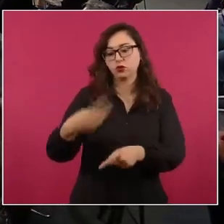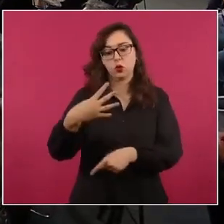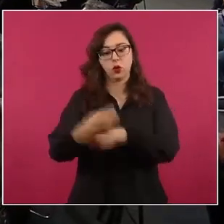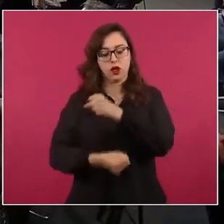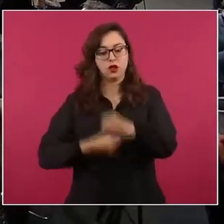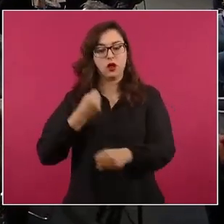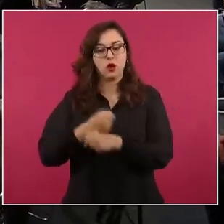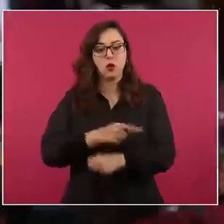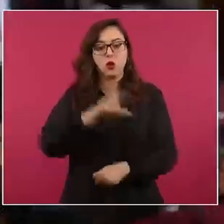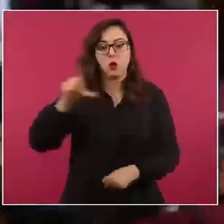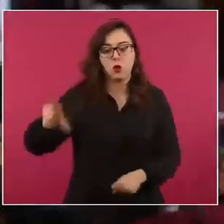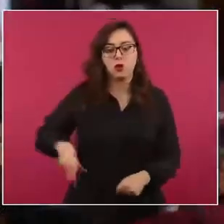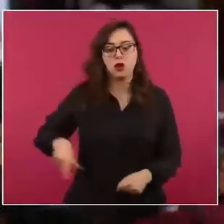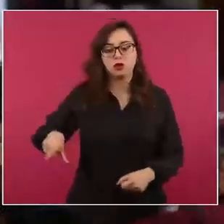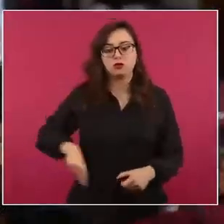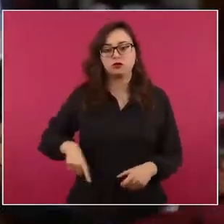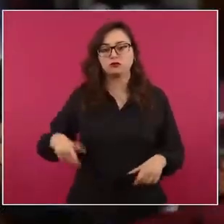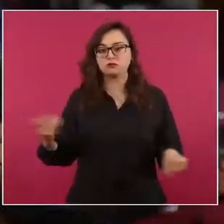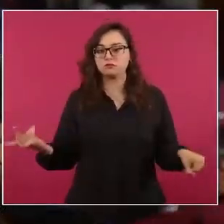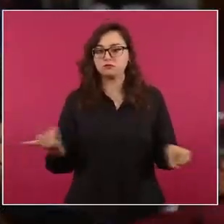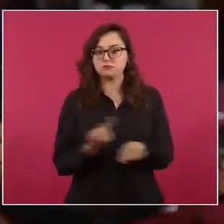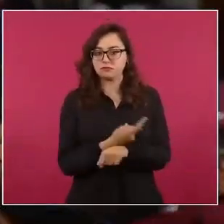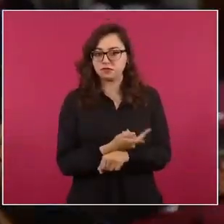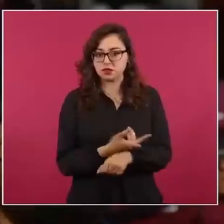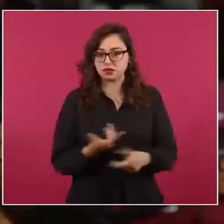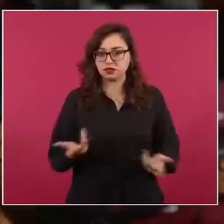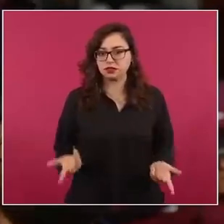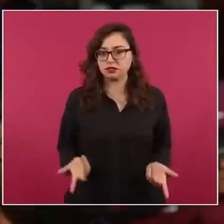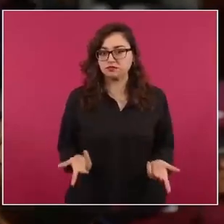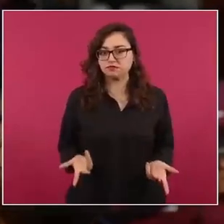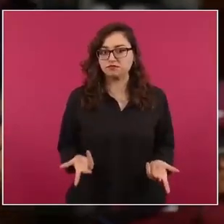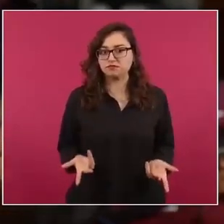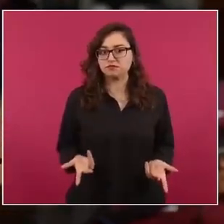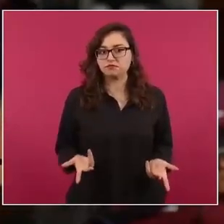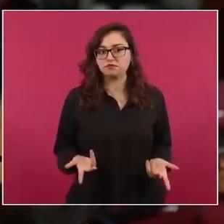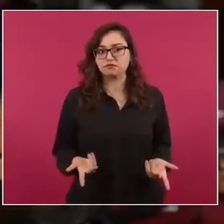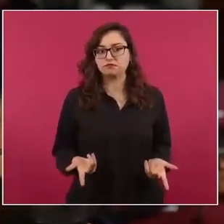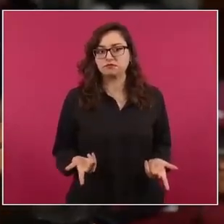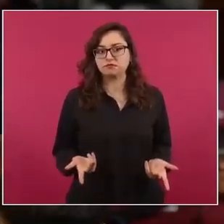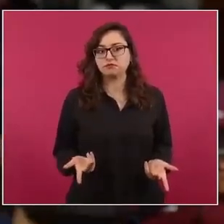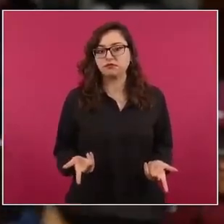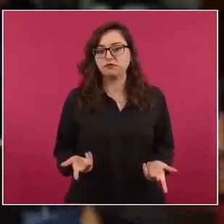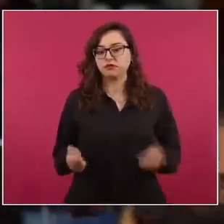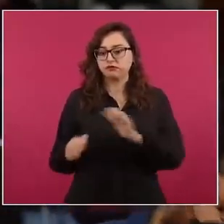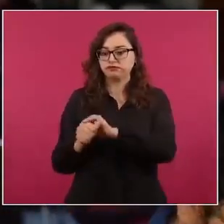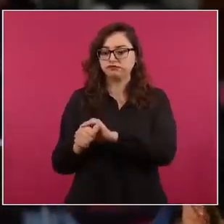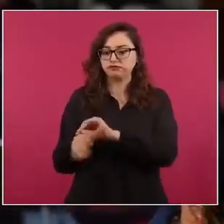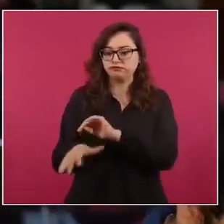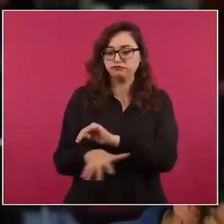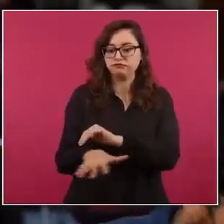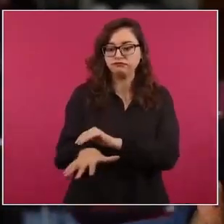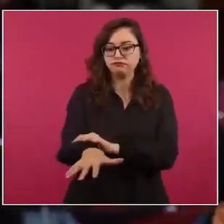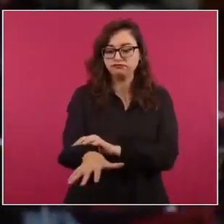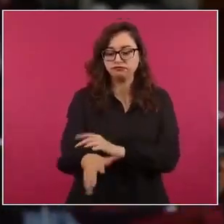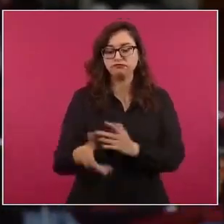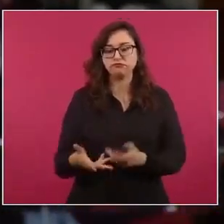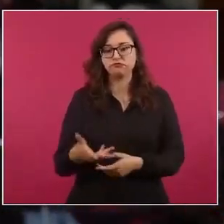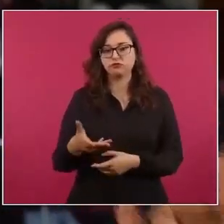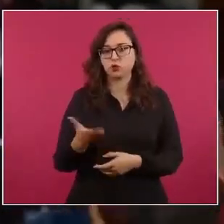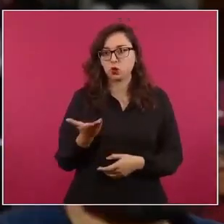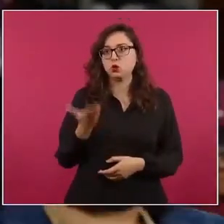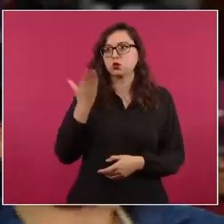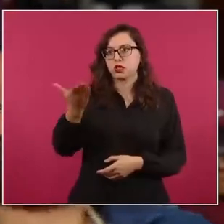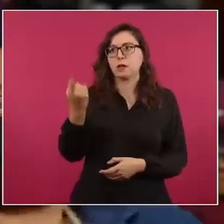en el caso Ayotzinapa, todavía había un reclamo de mamás y papás que, aunque usted ya había dado la orden de que se esclarezca este caso,